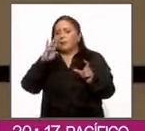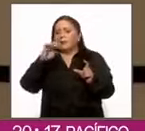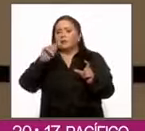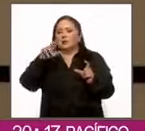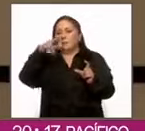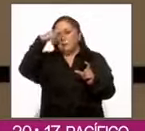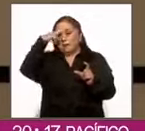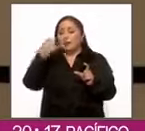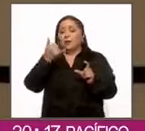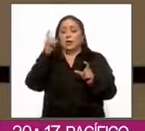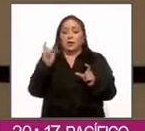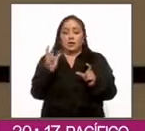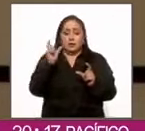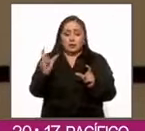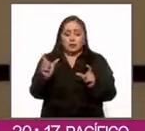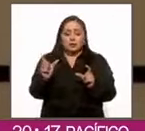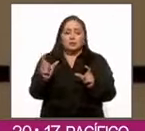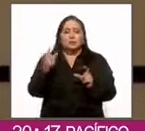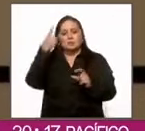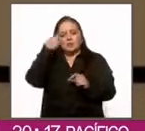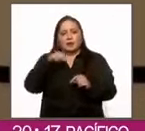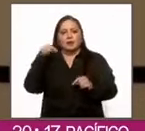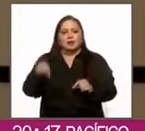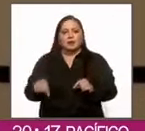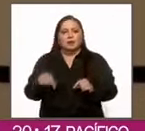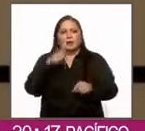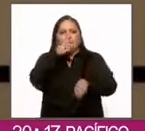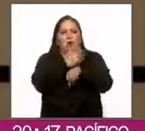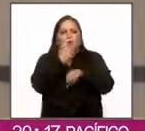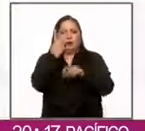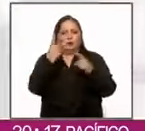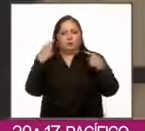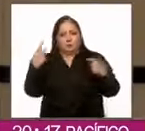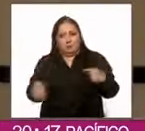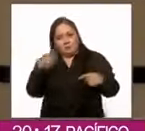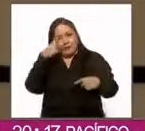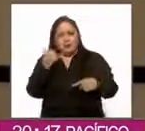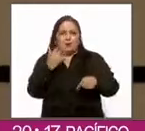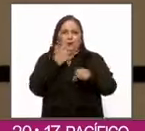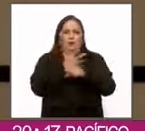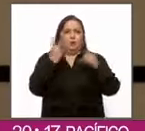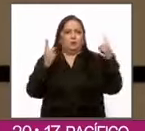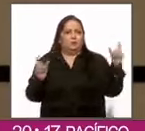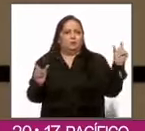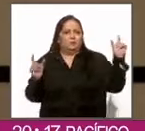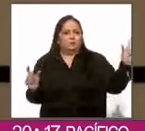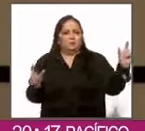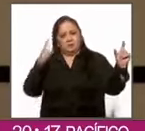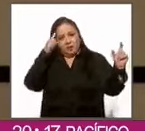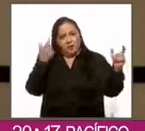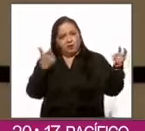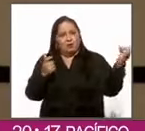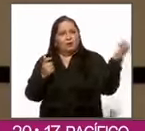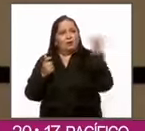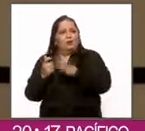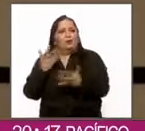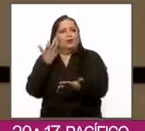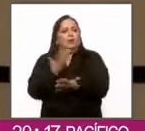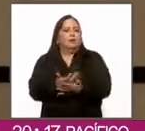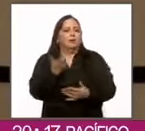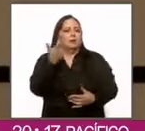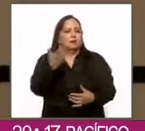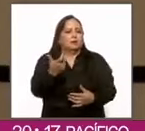y la tarjeta Financiera para el Bienestar en Estados Unidos, para que puedan enviar sus remesas